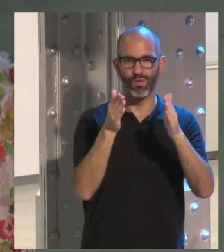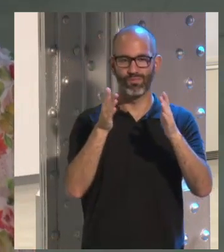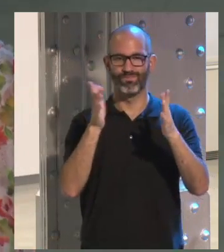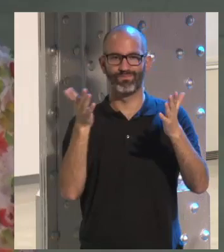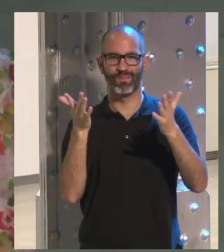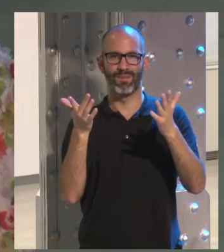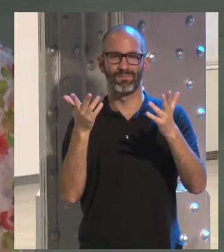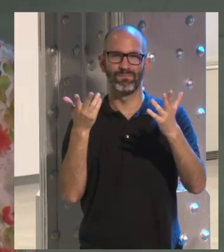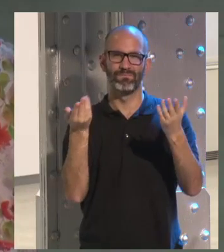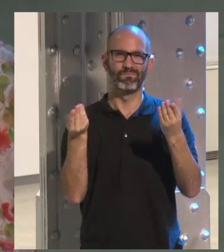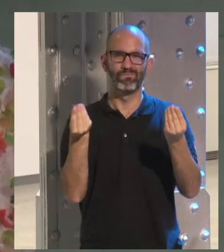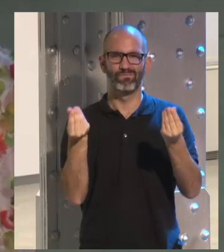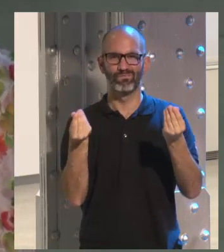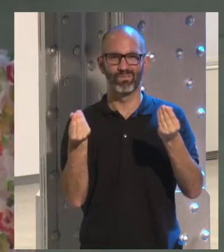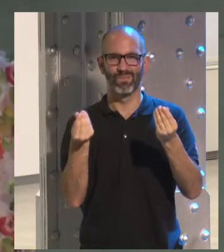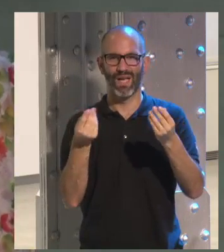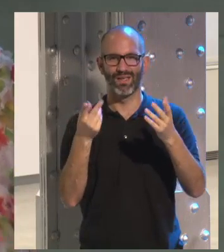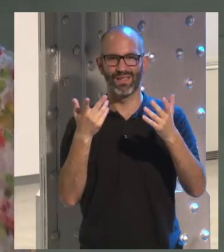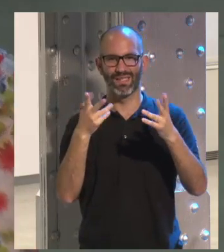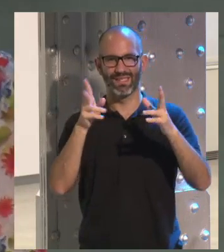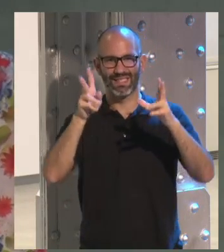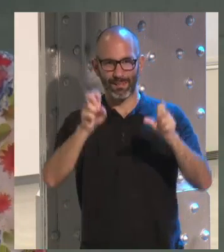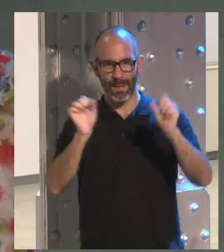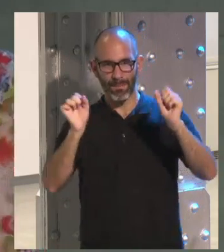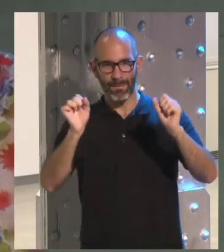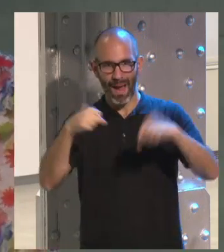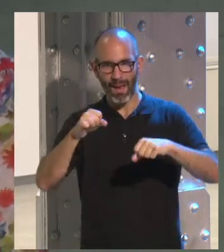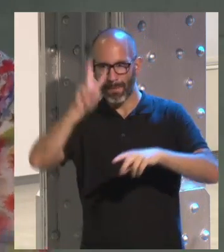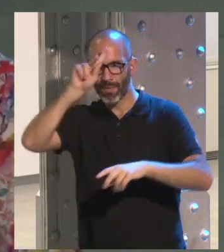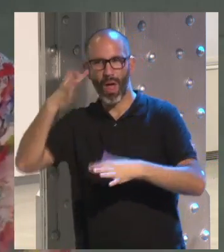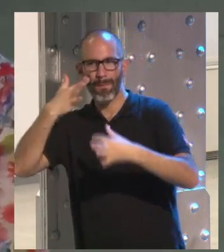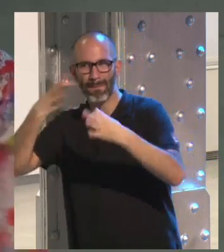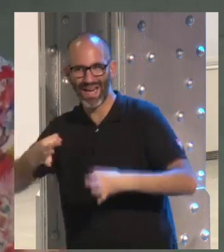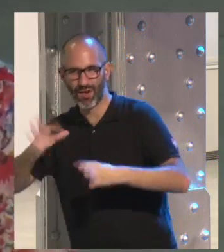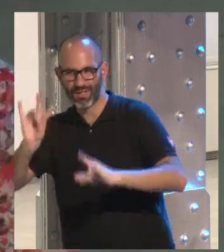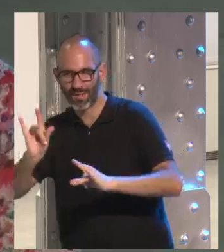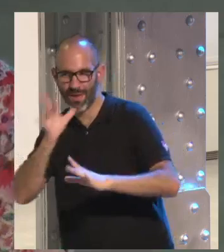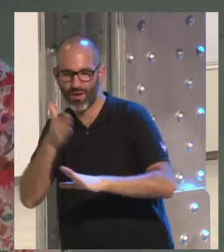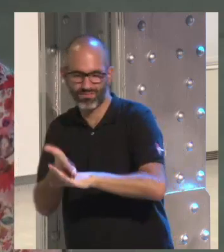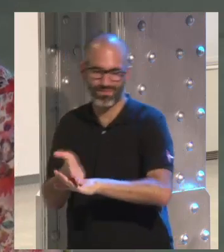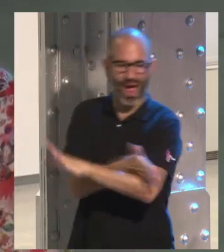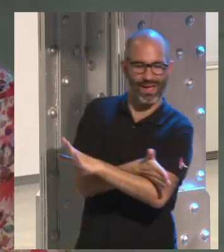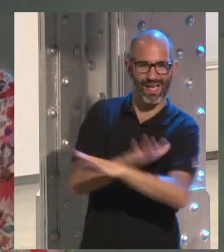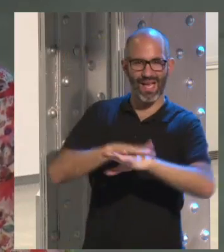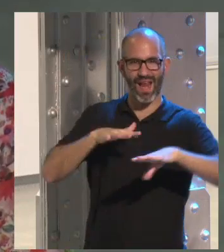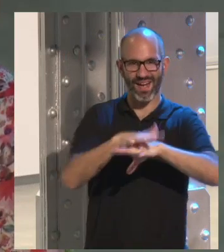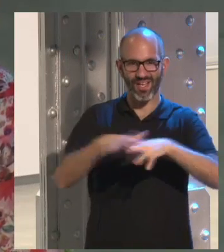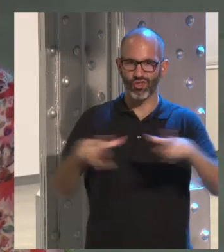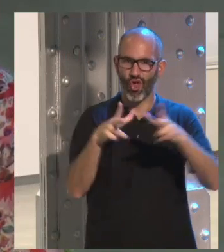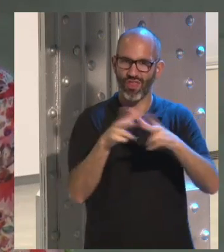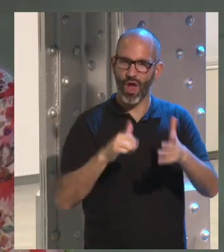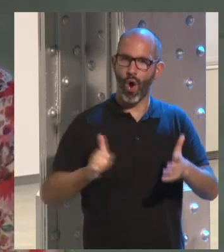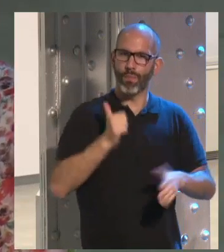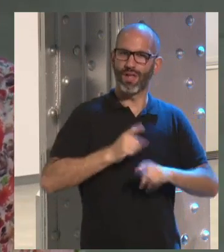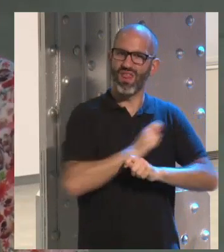ciertamente, vamos a intentar dar a conocer cuáles son las posibilidades infinitas de las